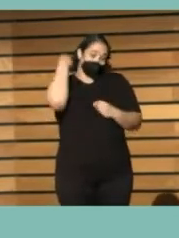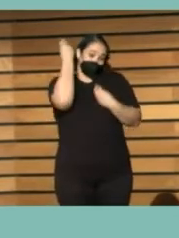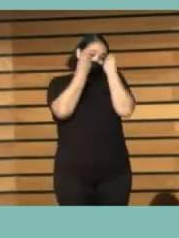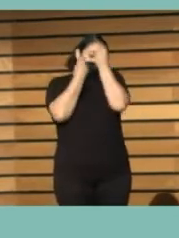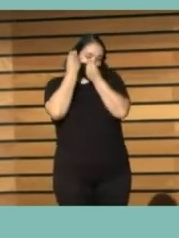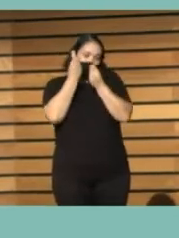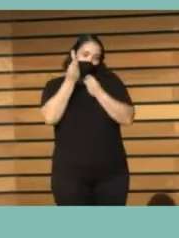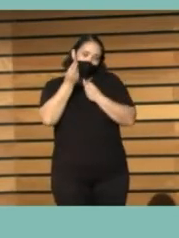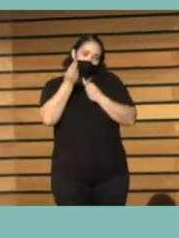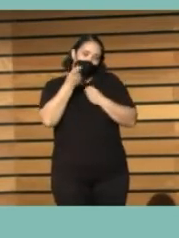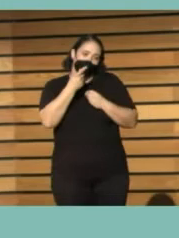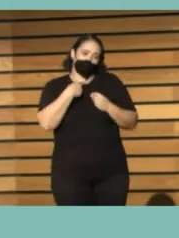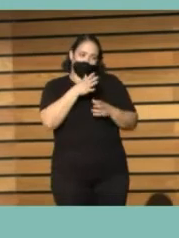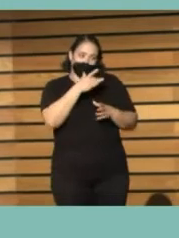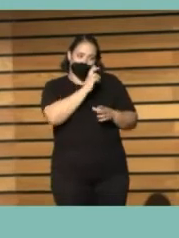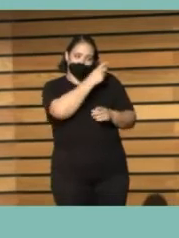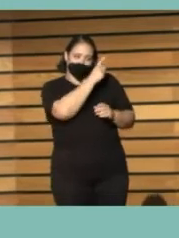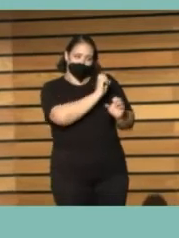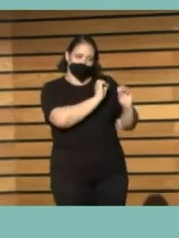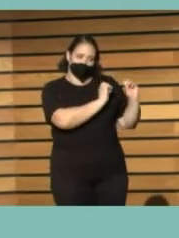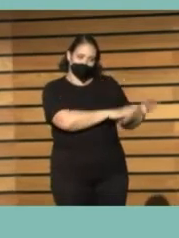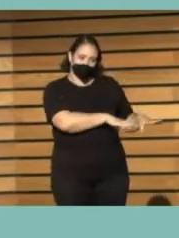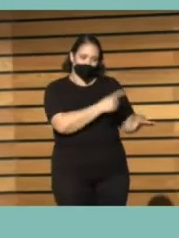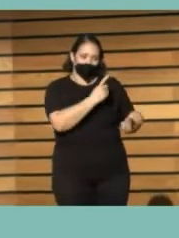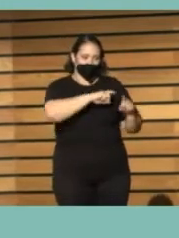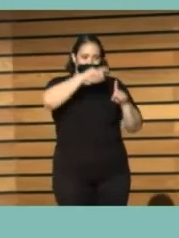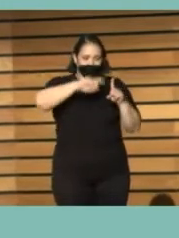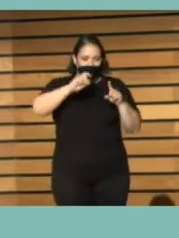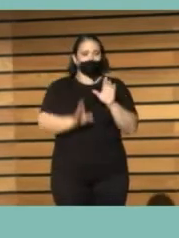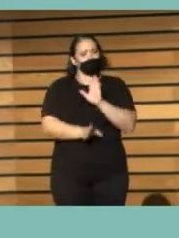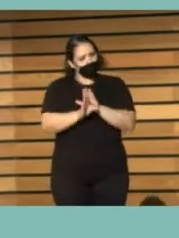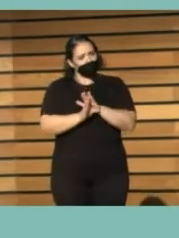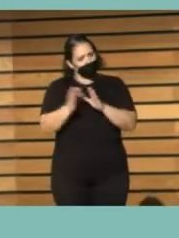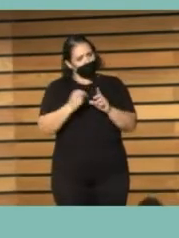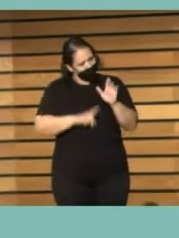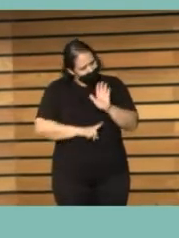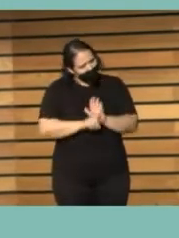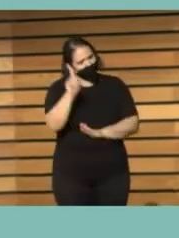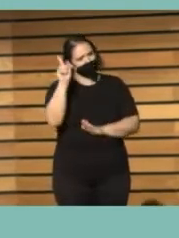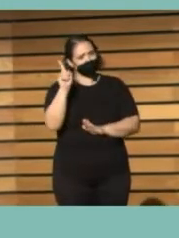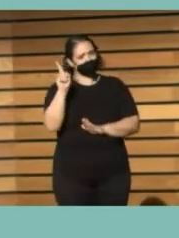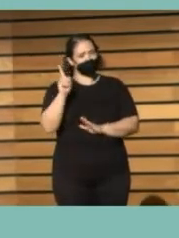una verdadera desgracia que esta estadística dejara de realizarse.